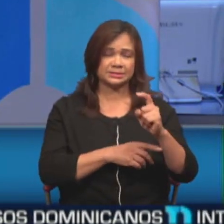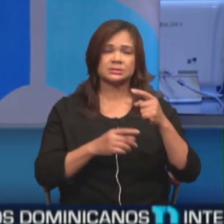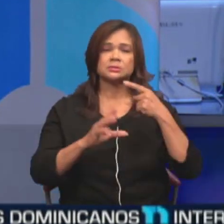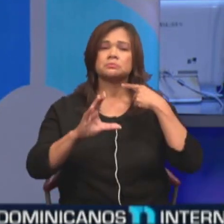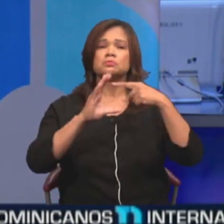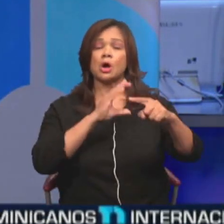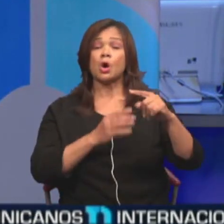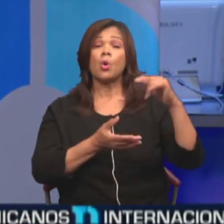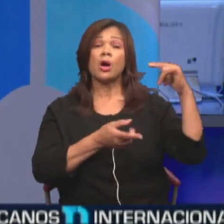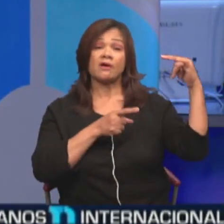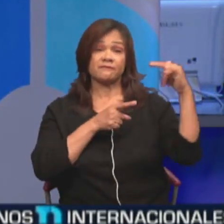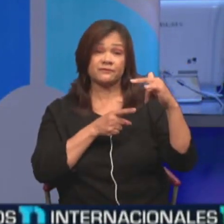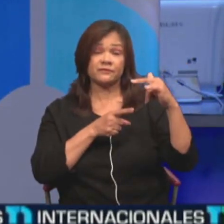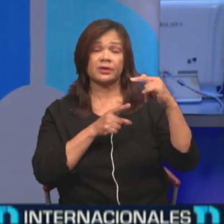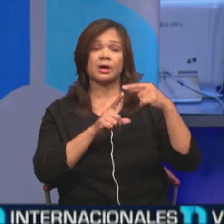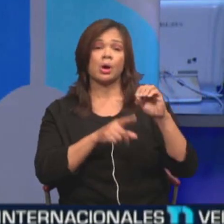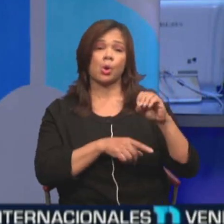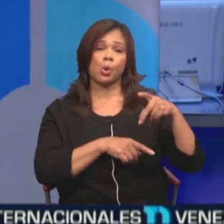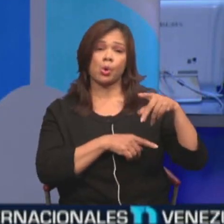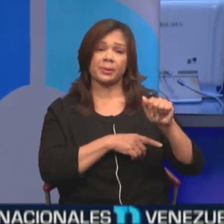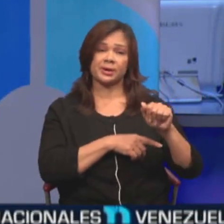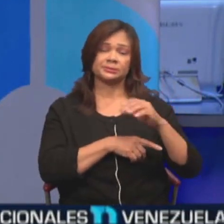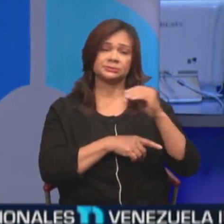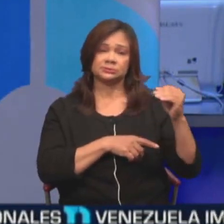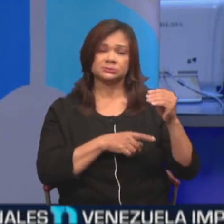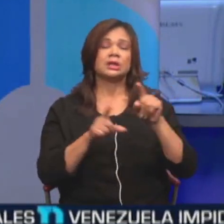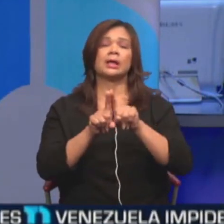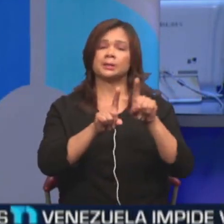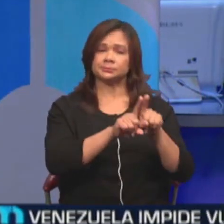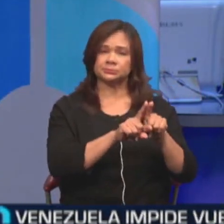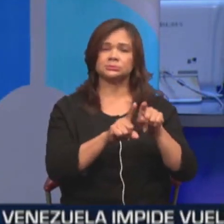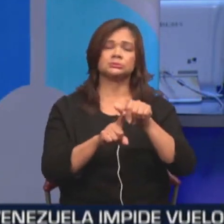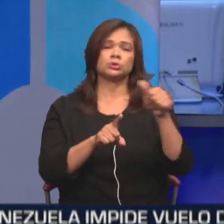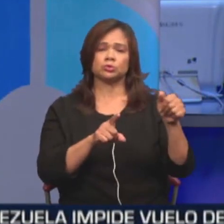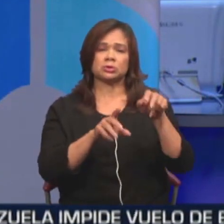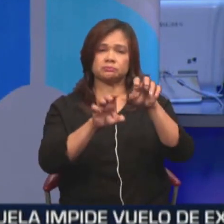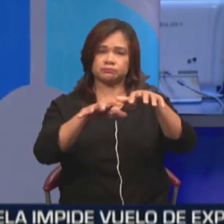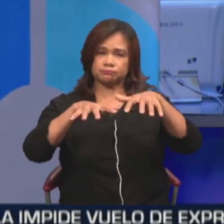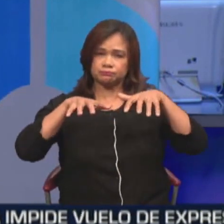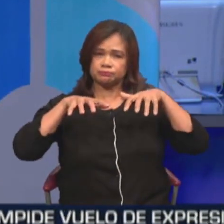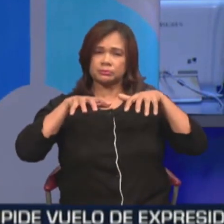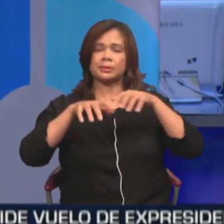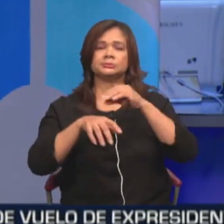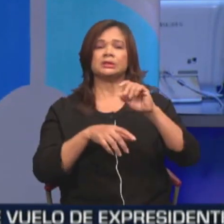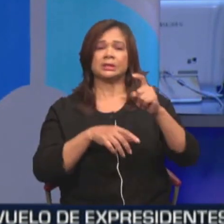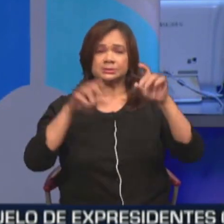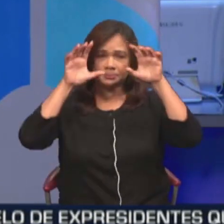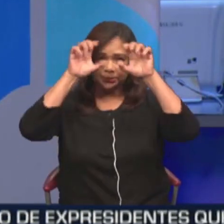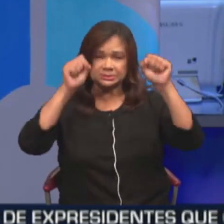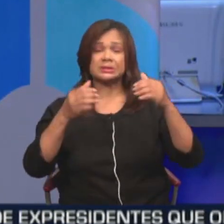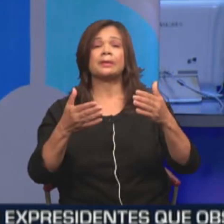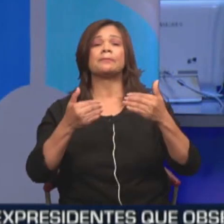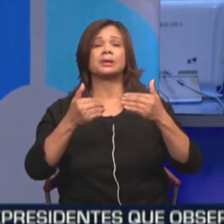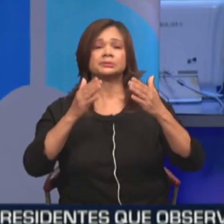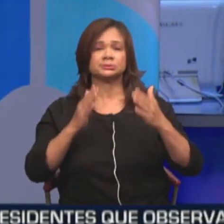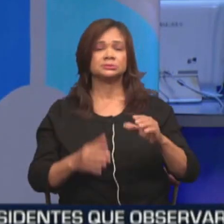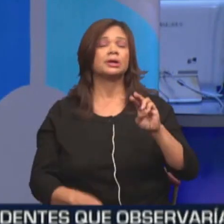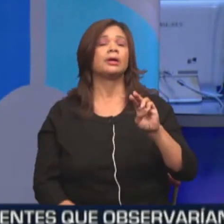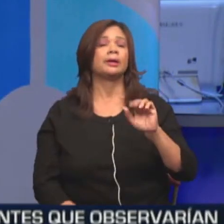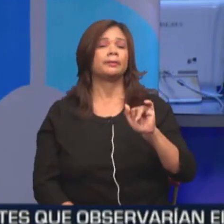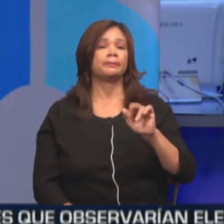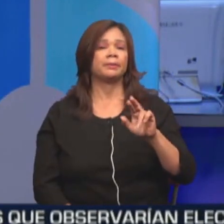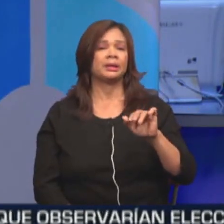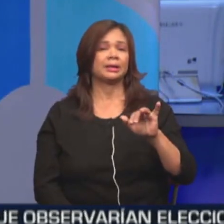avión comercial de Copa Airlines en el que además del resto de los pasajeros iba la expresidenta panameña Mireya